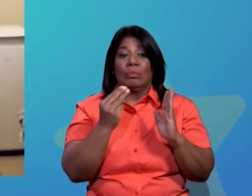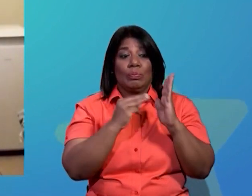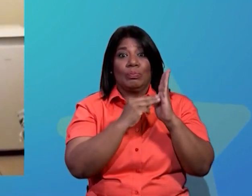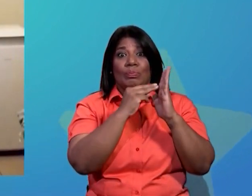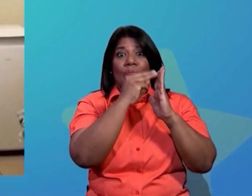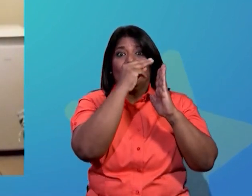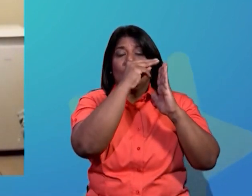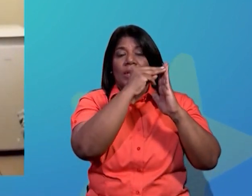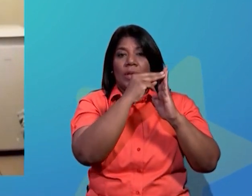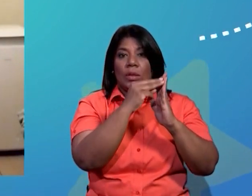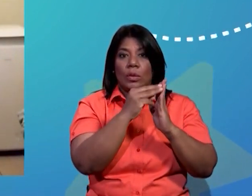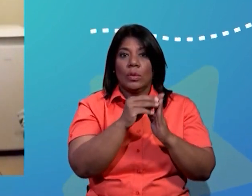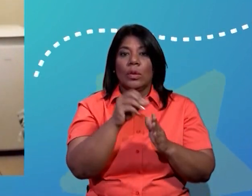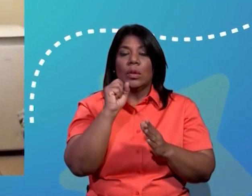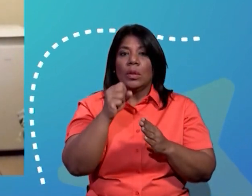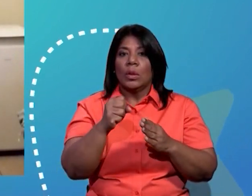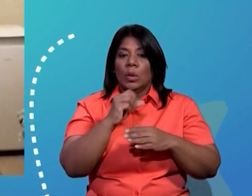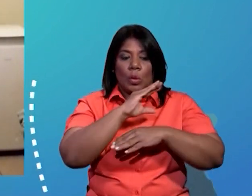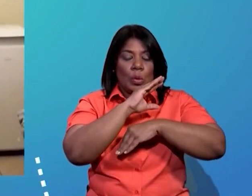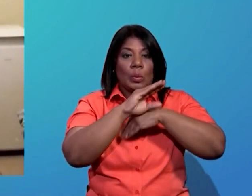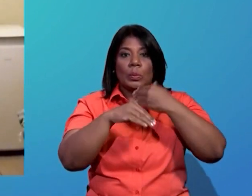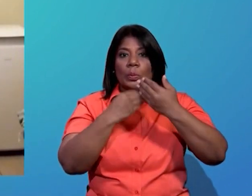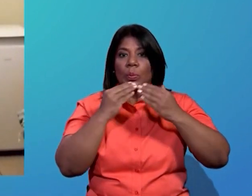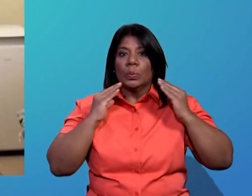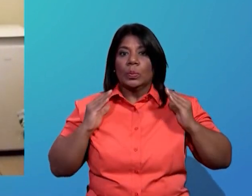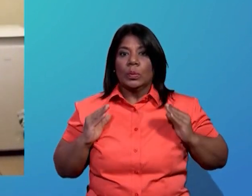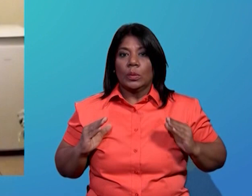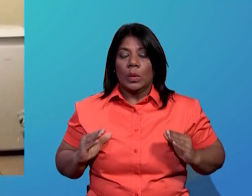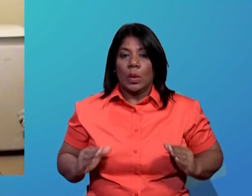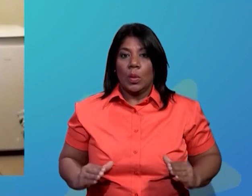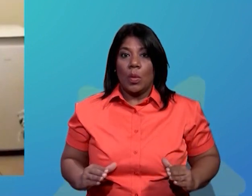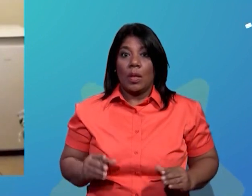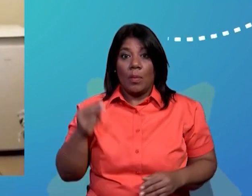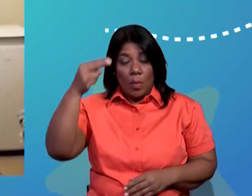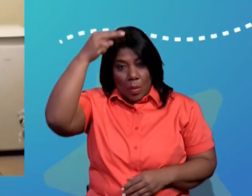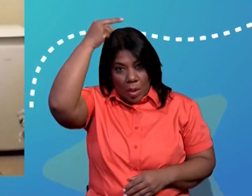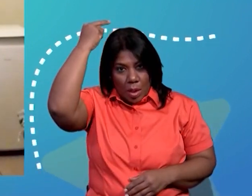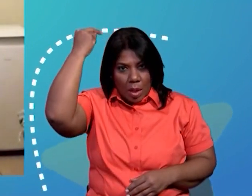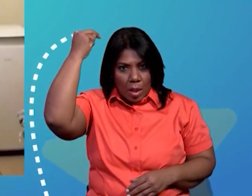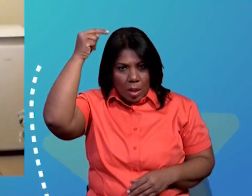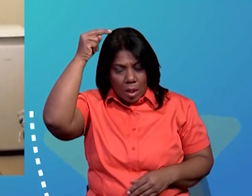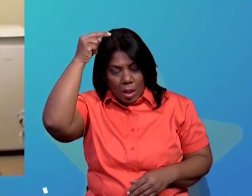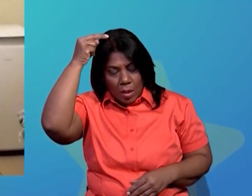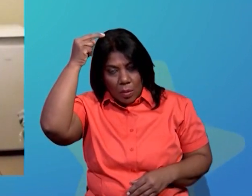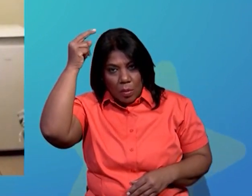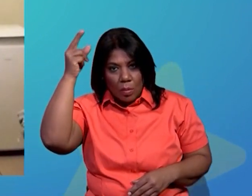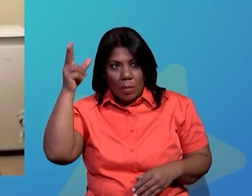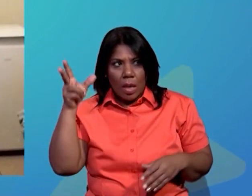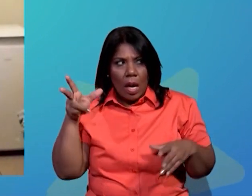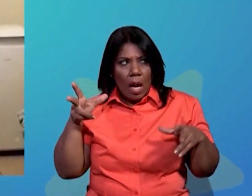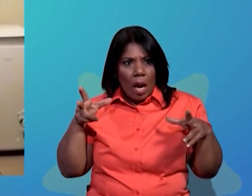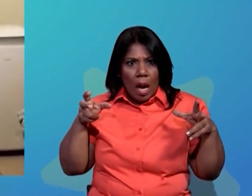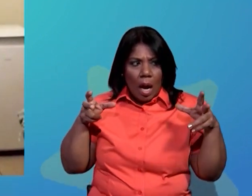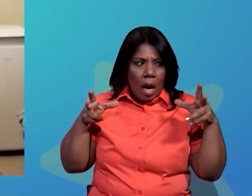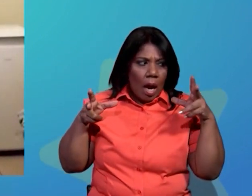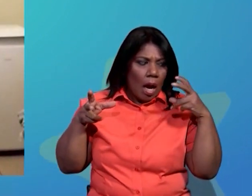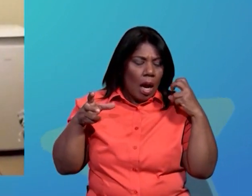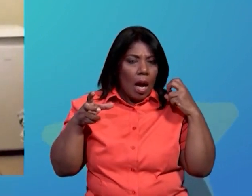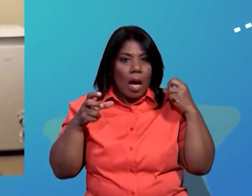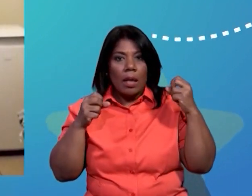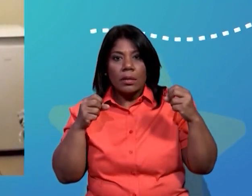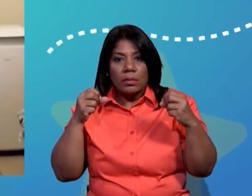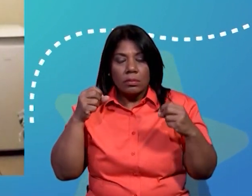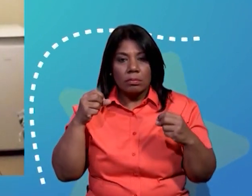que están divididas por todo el cuerpo se encargan de percibir estímulos y enviar un